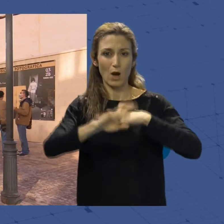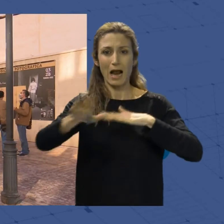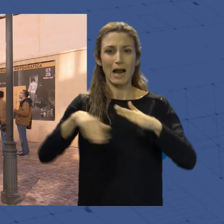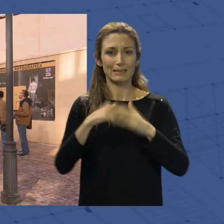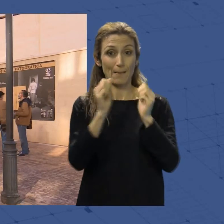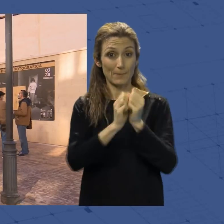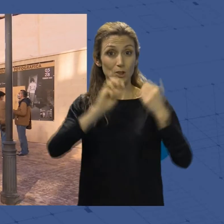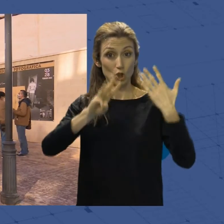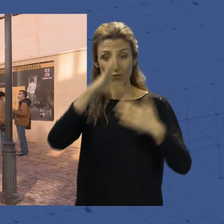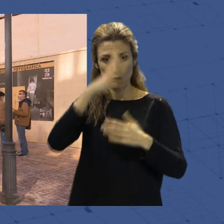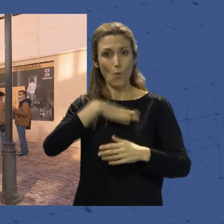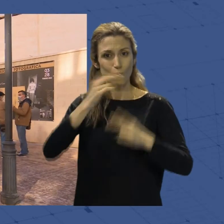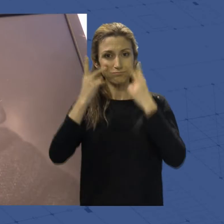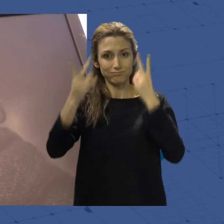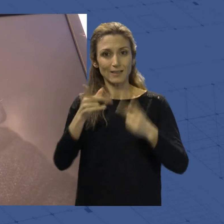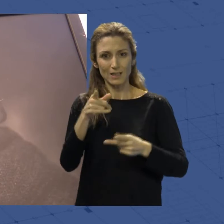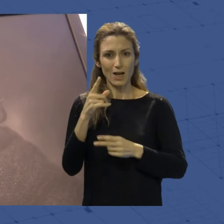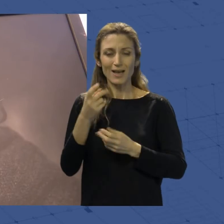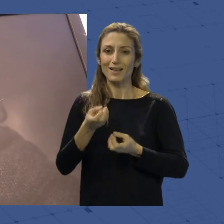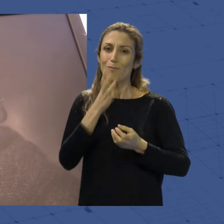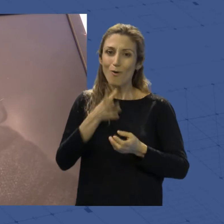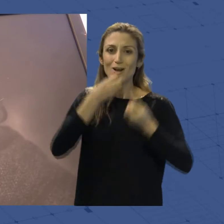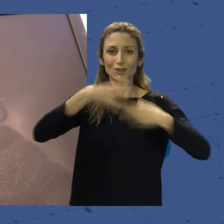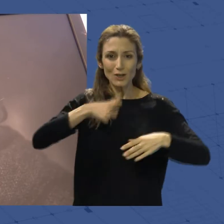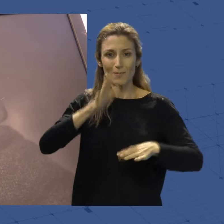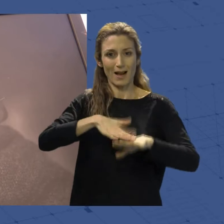recorrido por la historia que enriquece el presente de Almería.